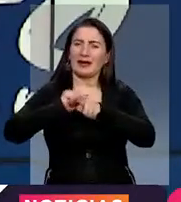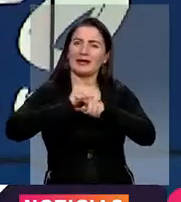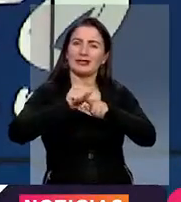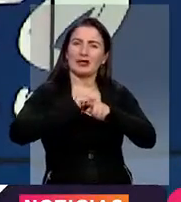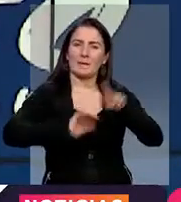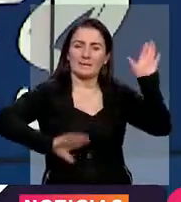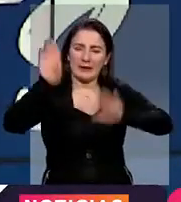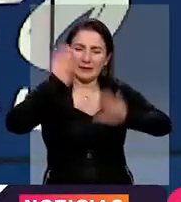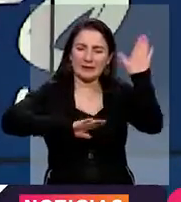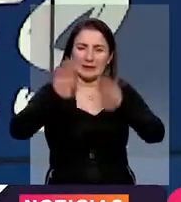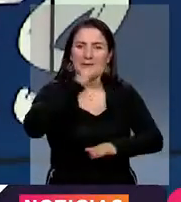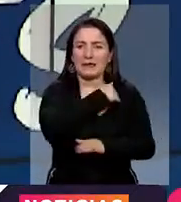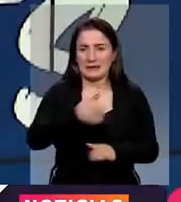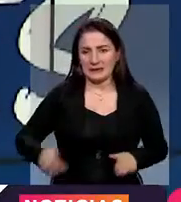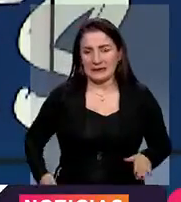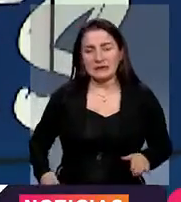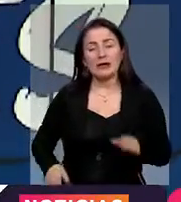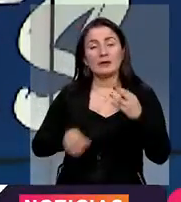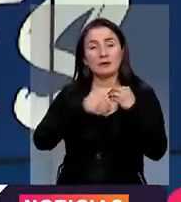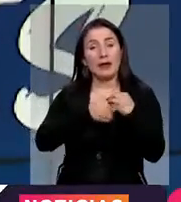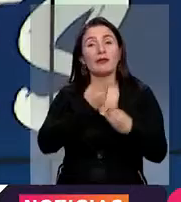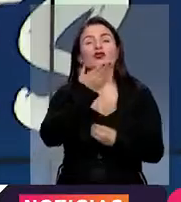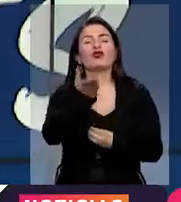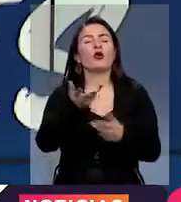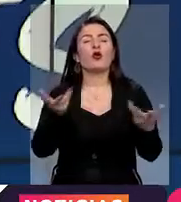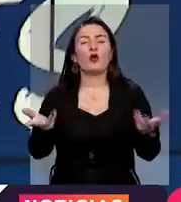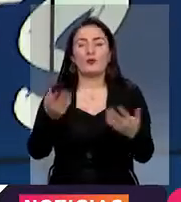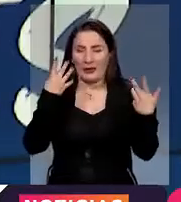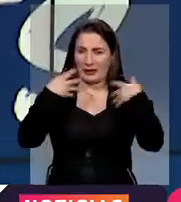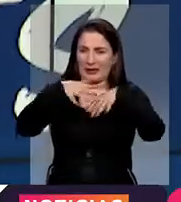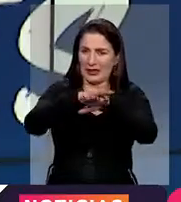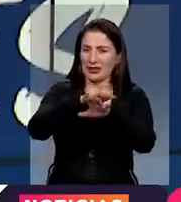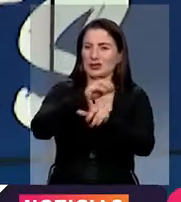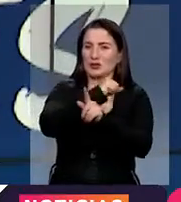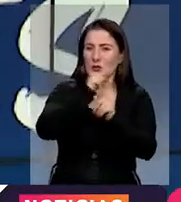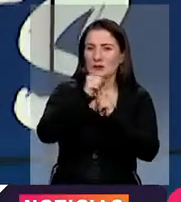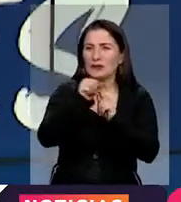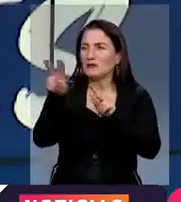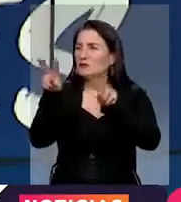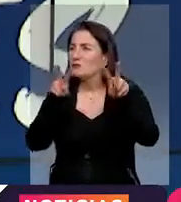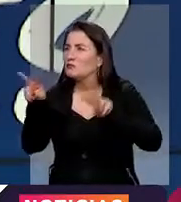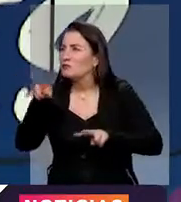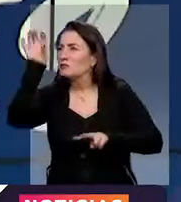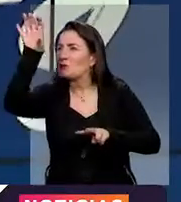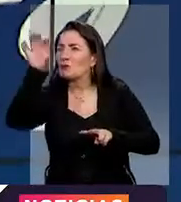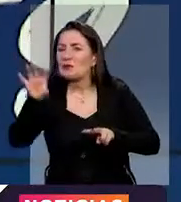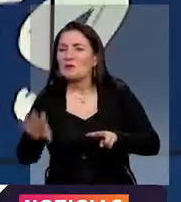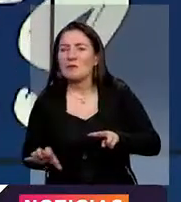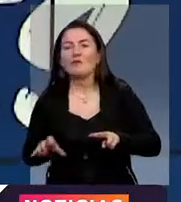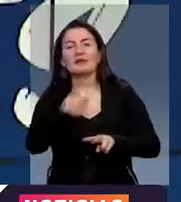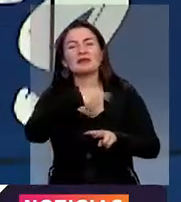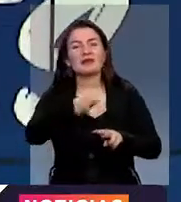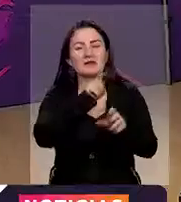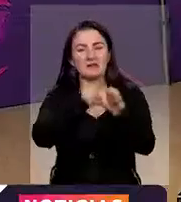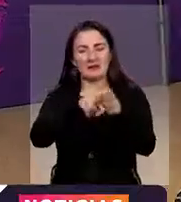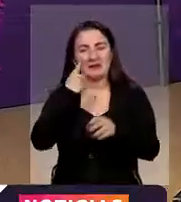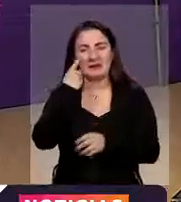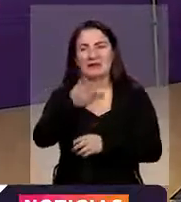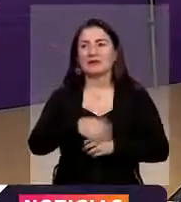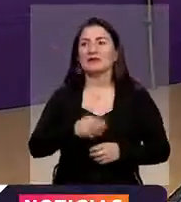participación en las presidenciales. Nos vamos entonces a las redes sociales para leer, escuchar y saber qué piensan nuestros seguidores.